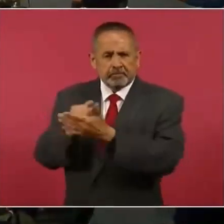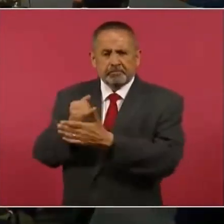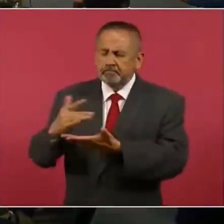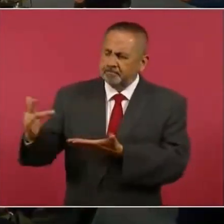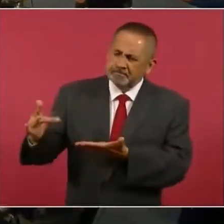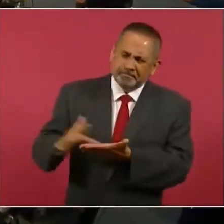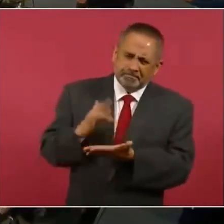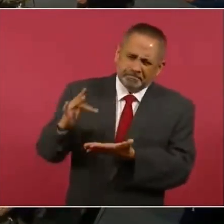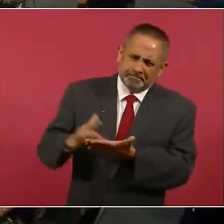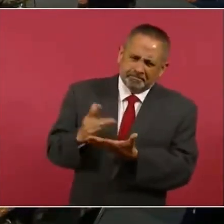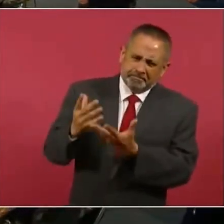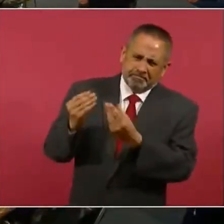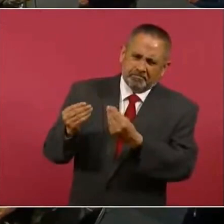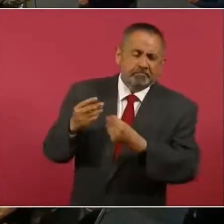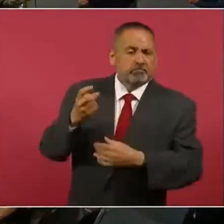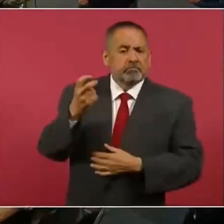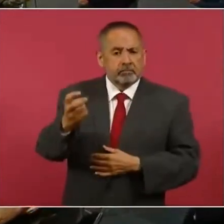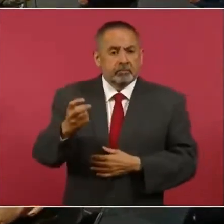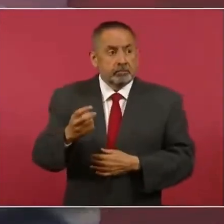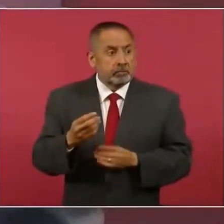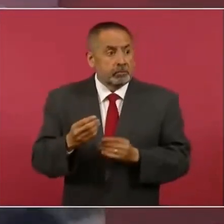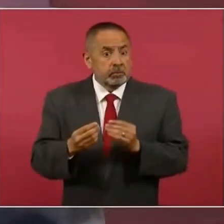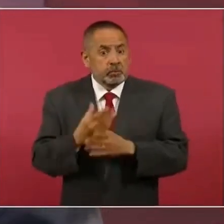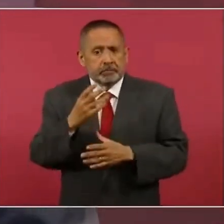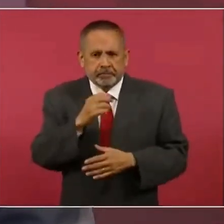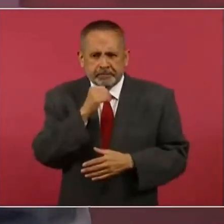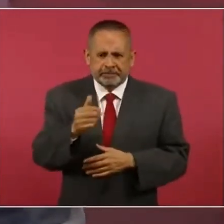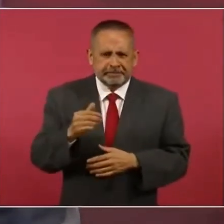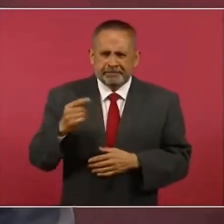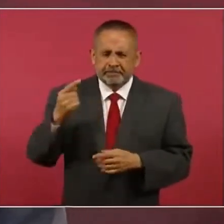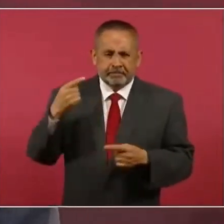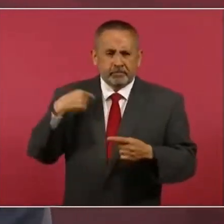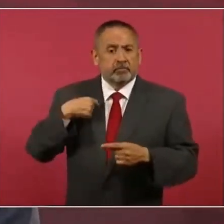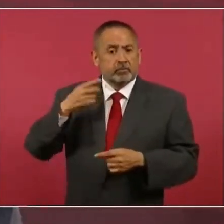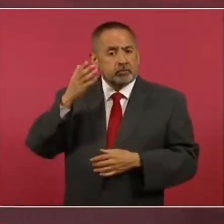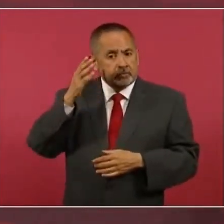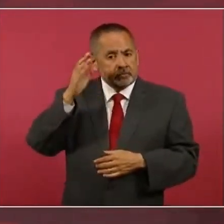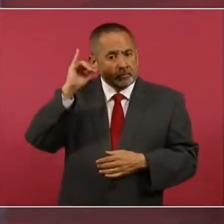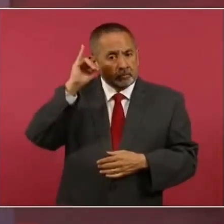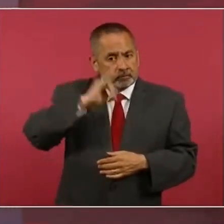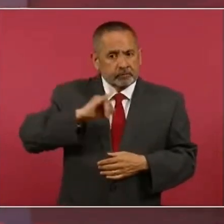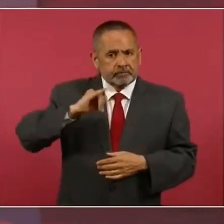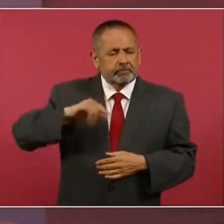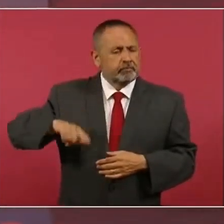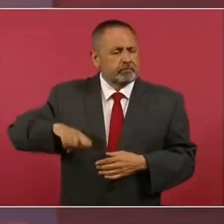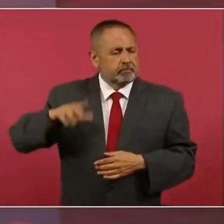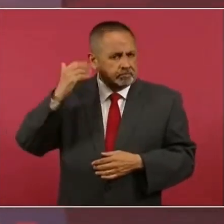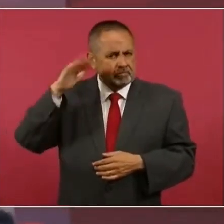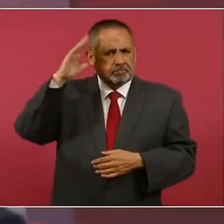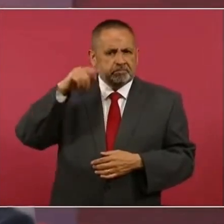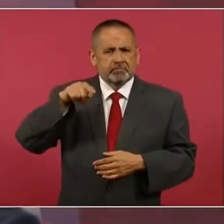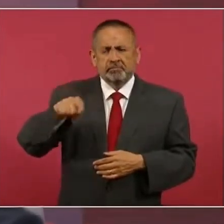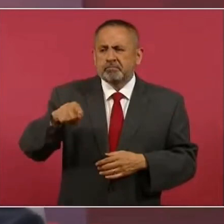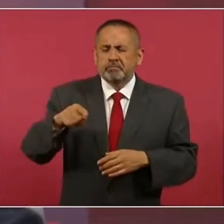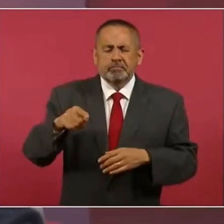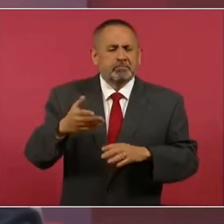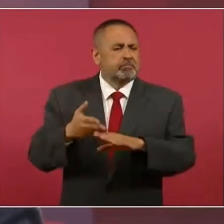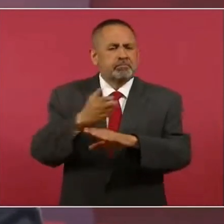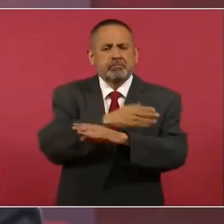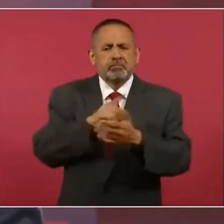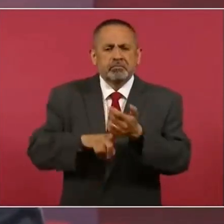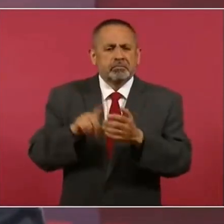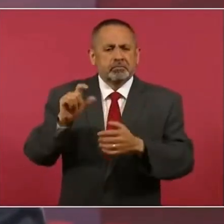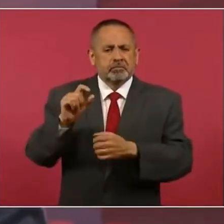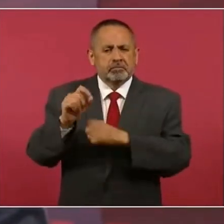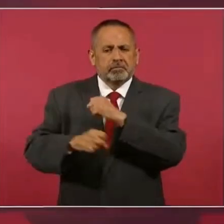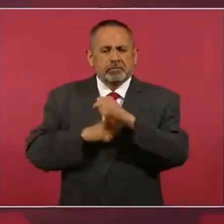apoyan mucho. Y esto no es nuevo también. Cuando fui jefe de gobierno, hace más